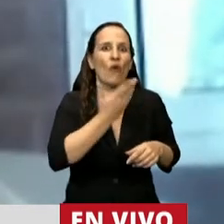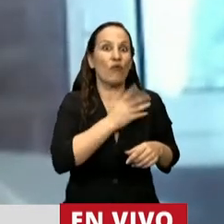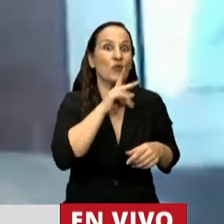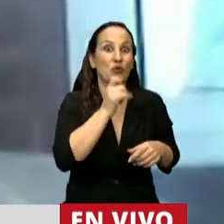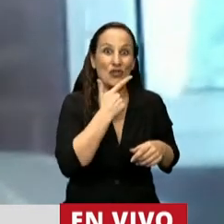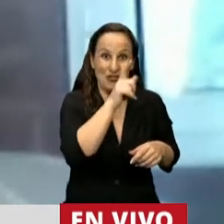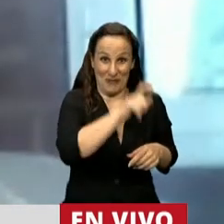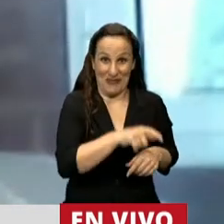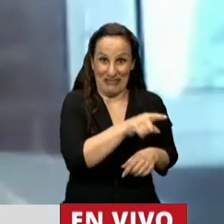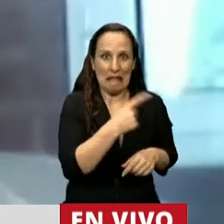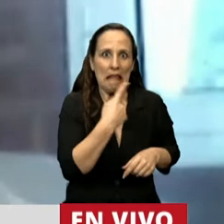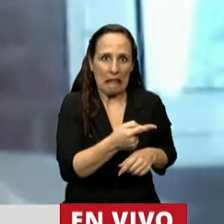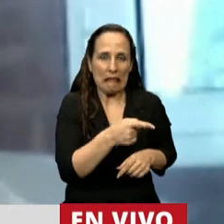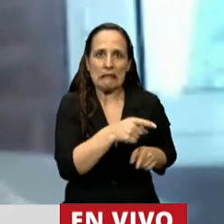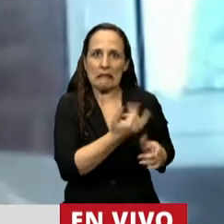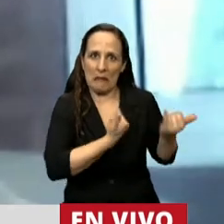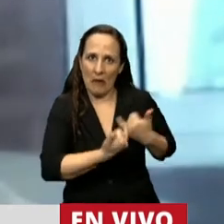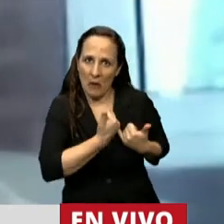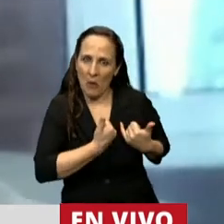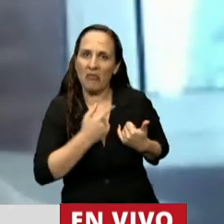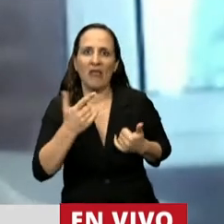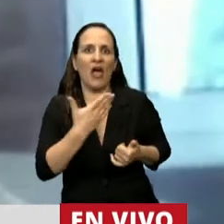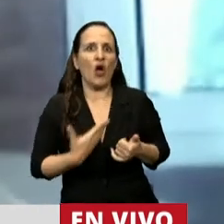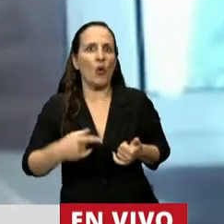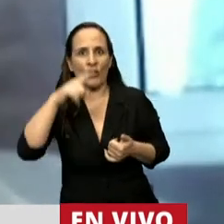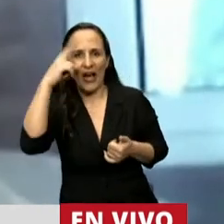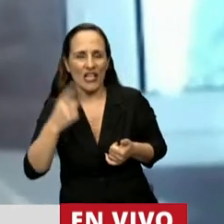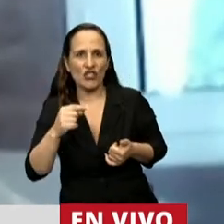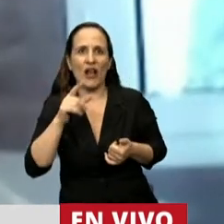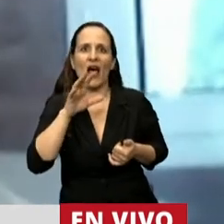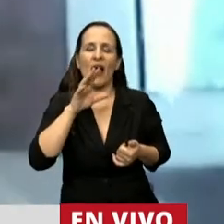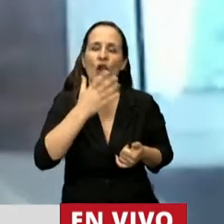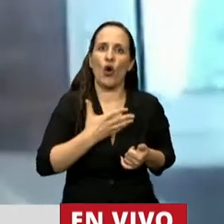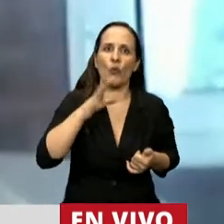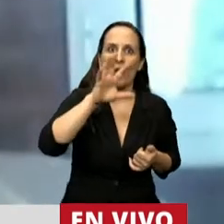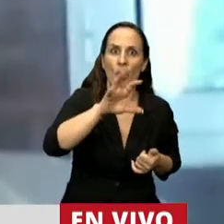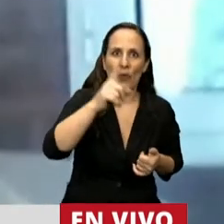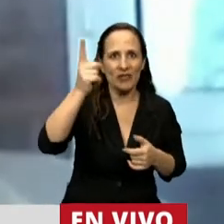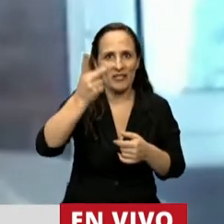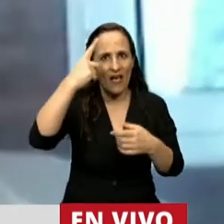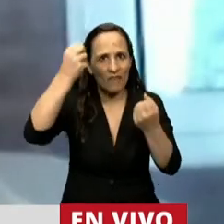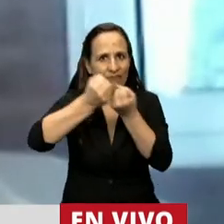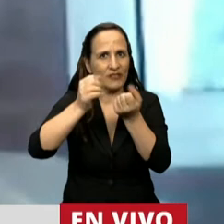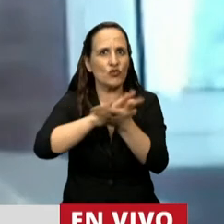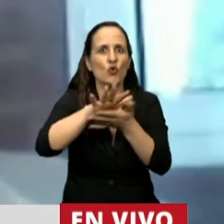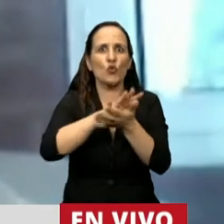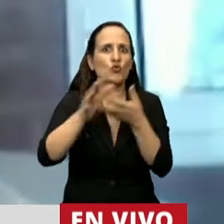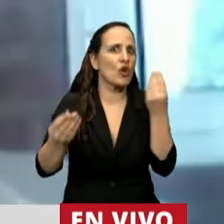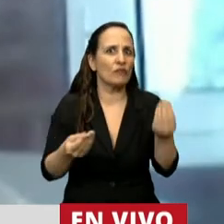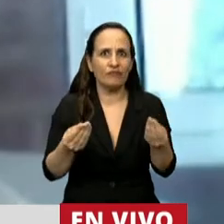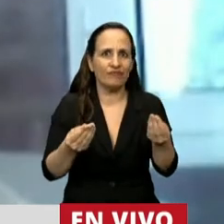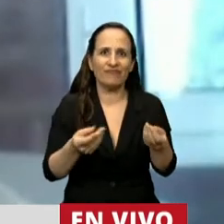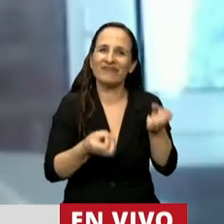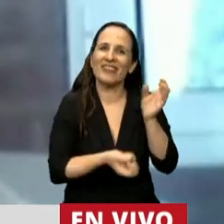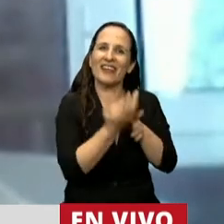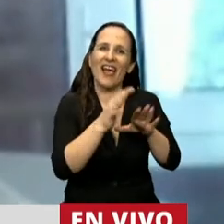cuenta que el Gobierno Nacional junto con el Provincial han tenido una gran idea para solucionar sus problemas. Generar una